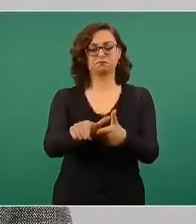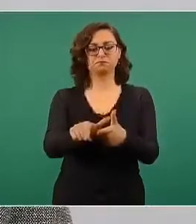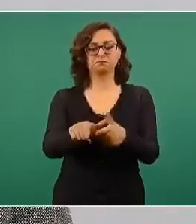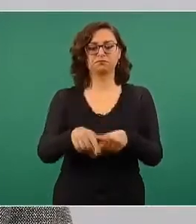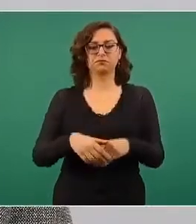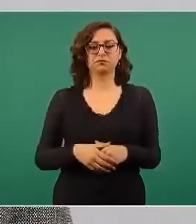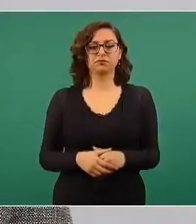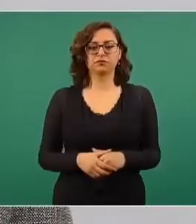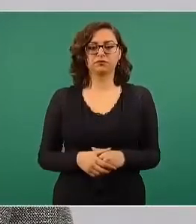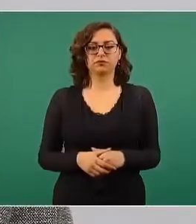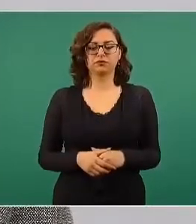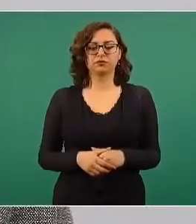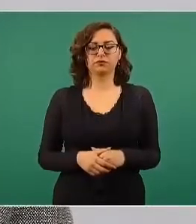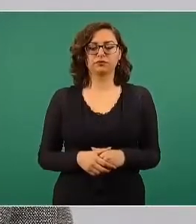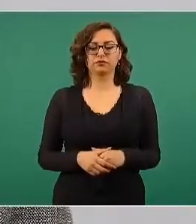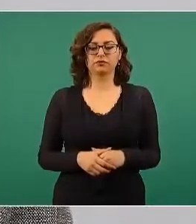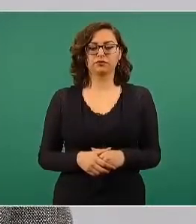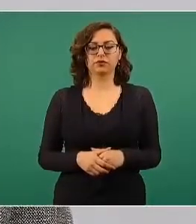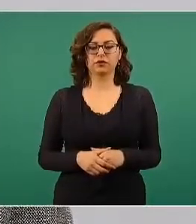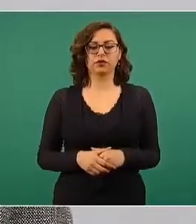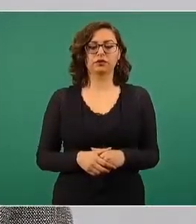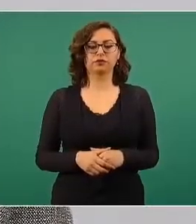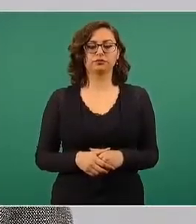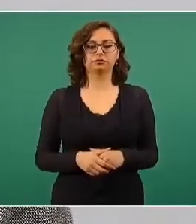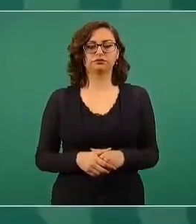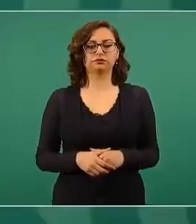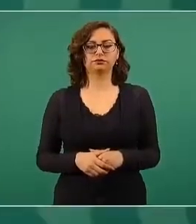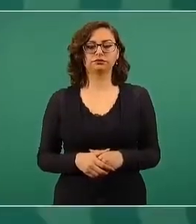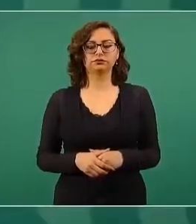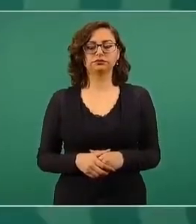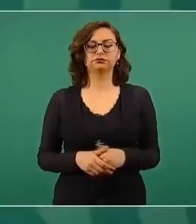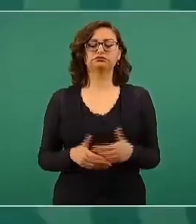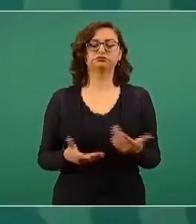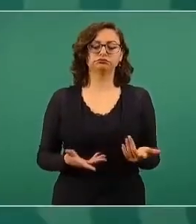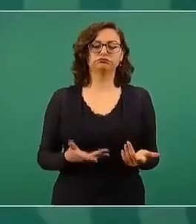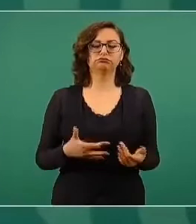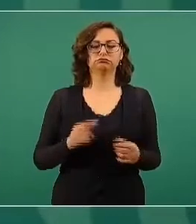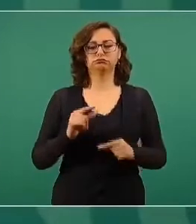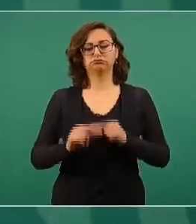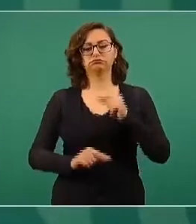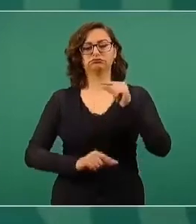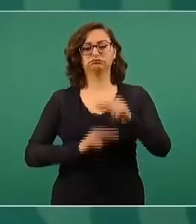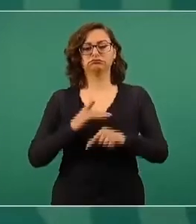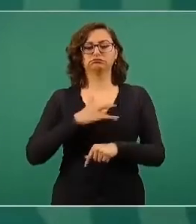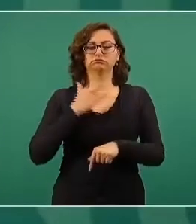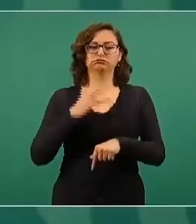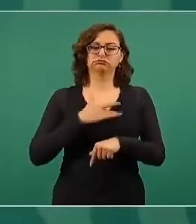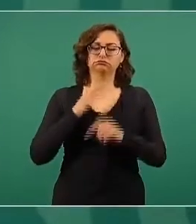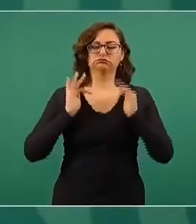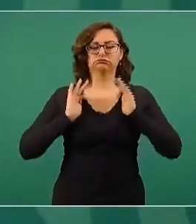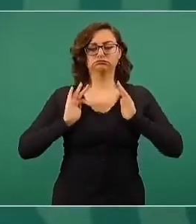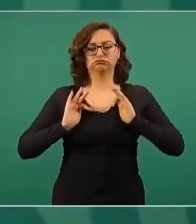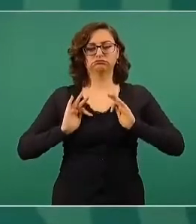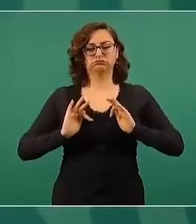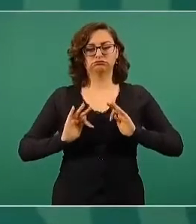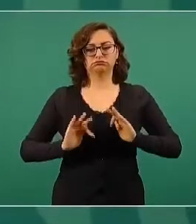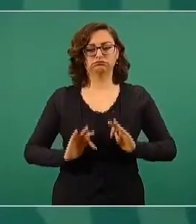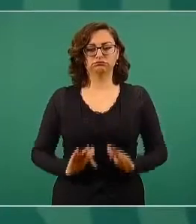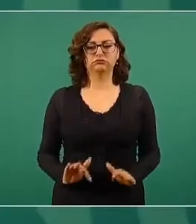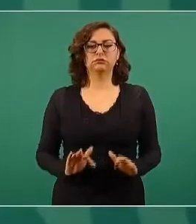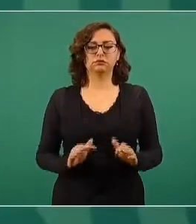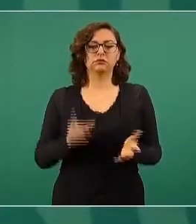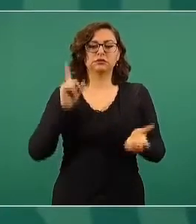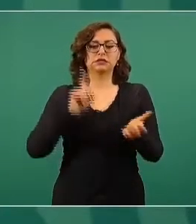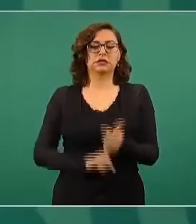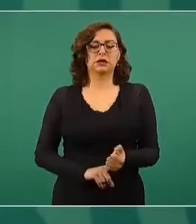para que estemos más tranquilos. esto nos da mucha paz